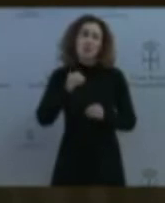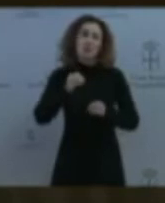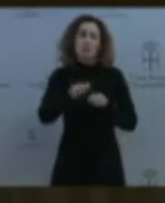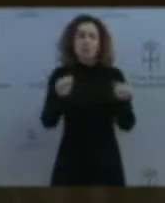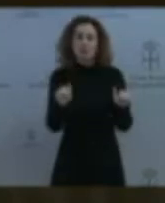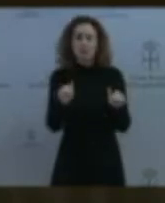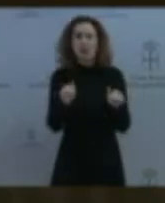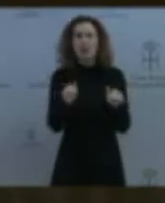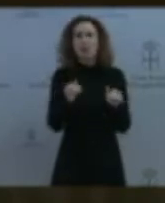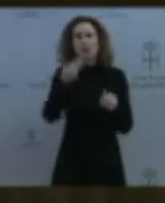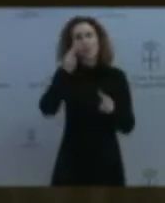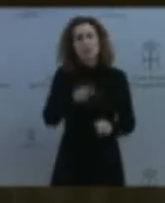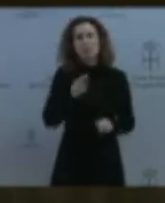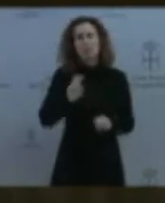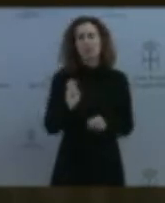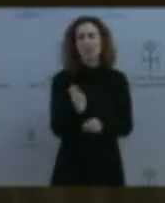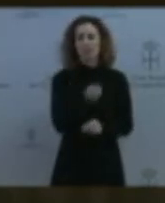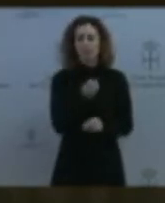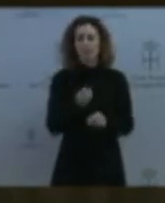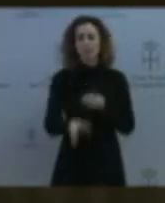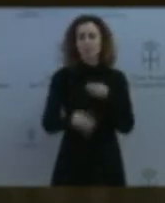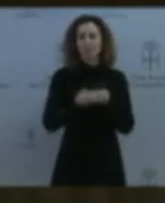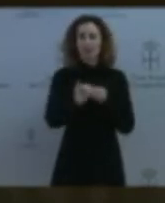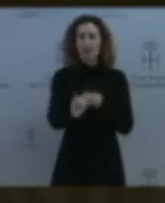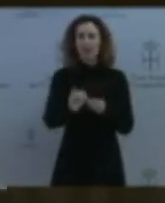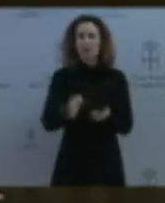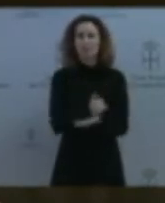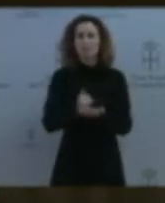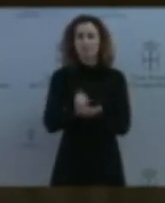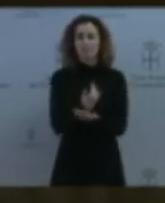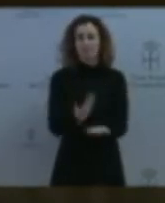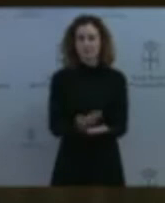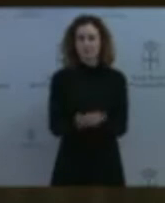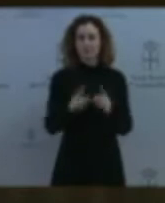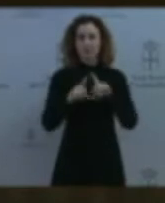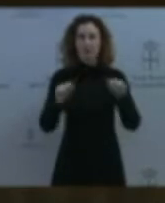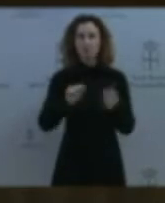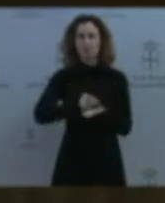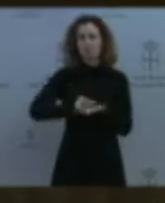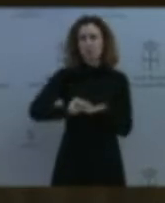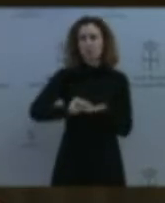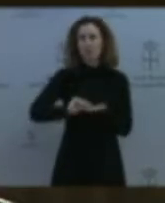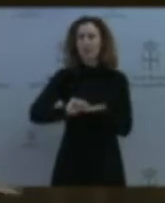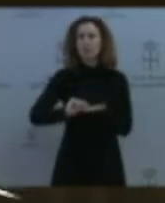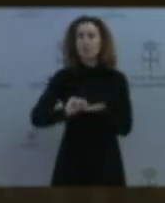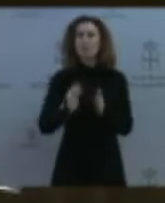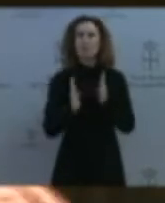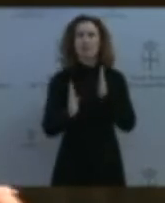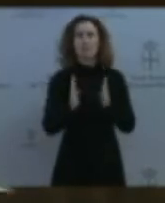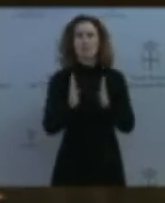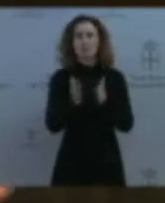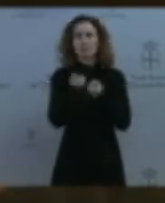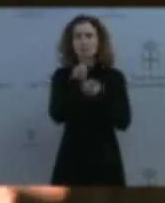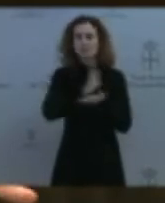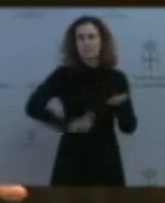como formación les puedes de certificado en asturiano, no previstes en el momento de redactarse ese marco regulatorio. Detectado el